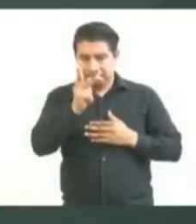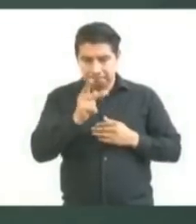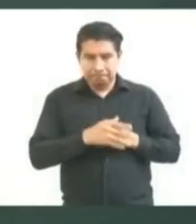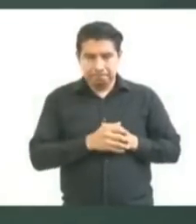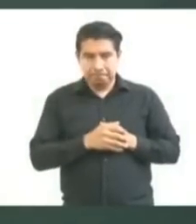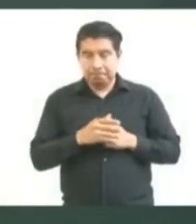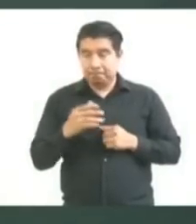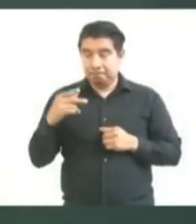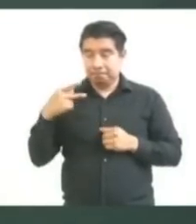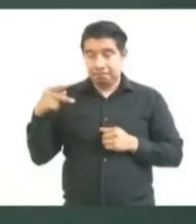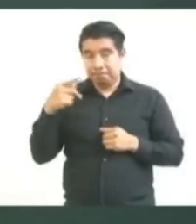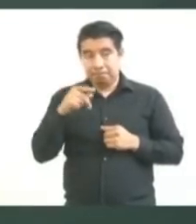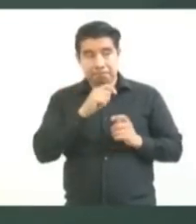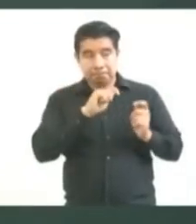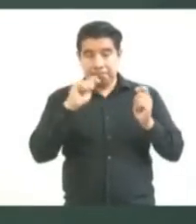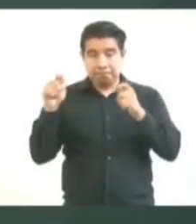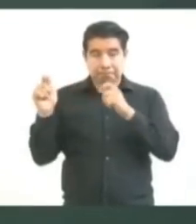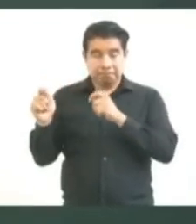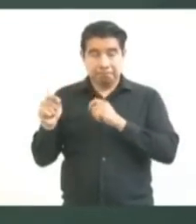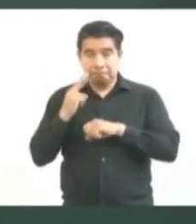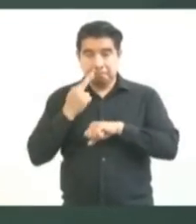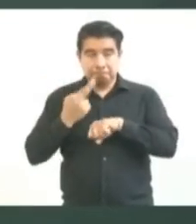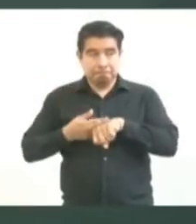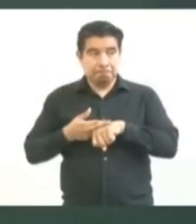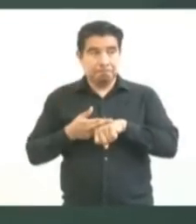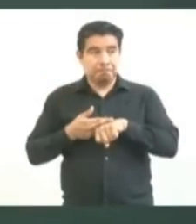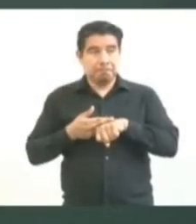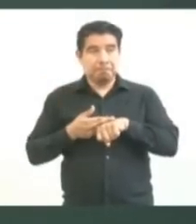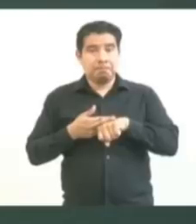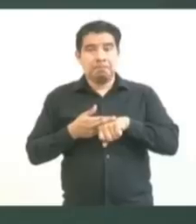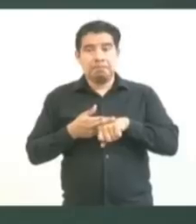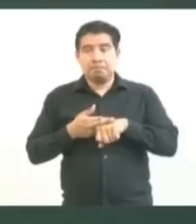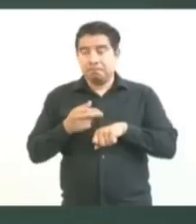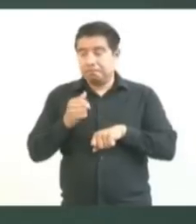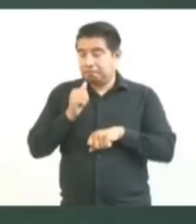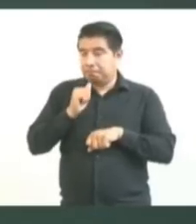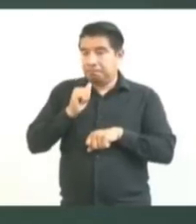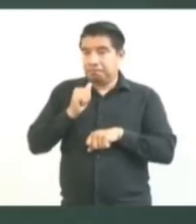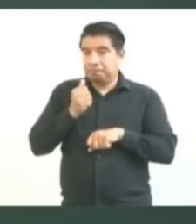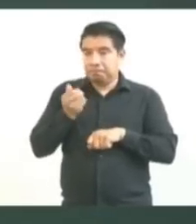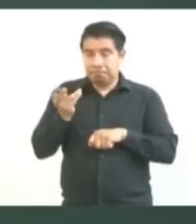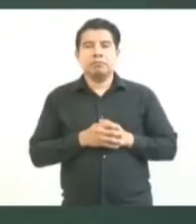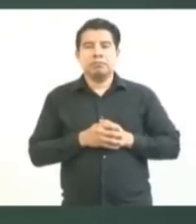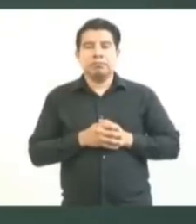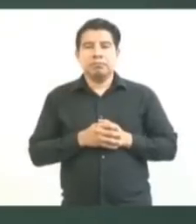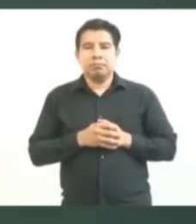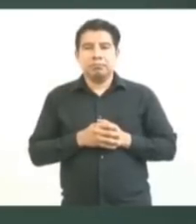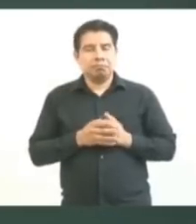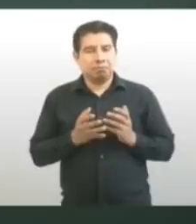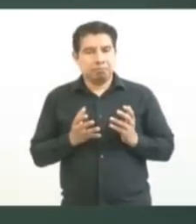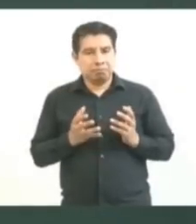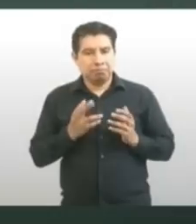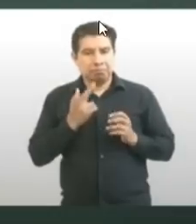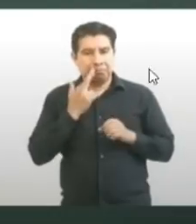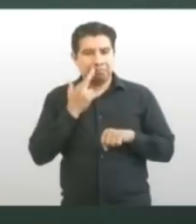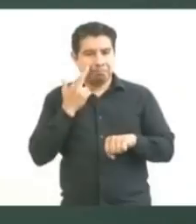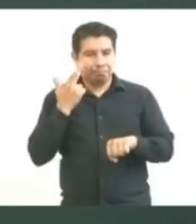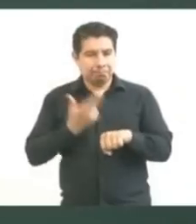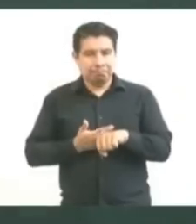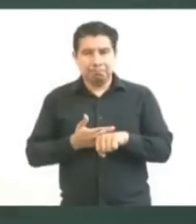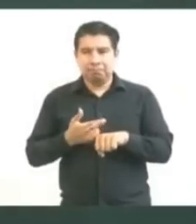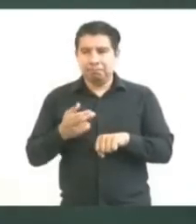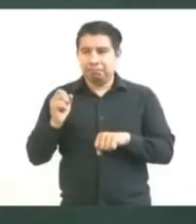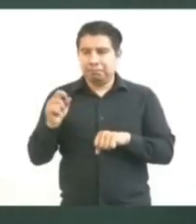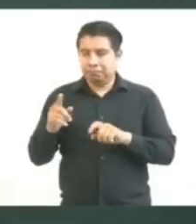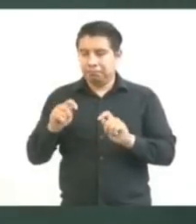a cumplir la instrucción son los responsables de